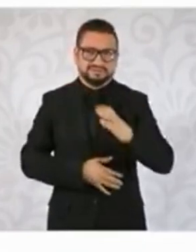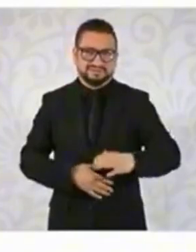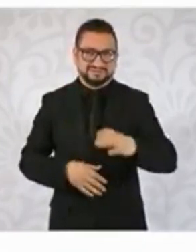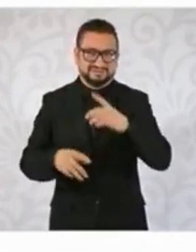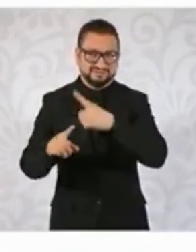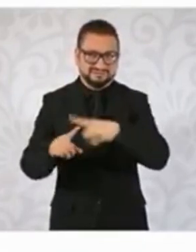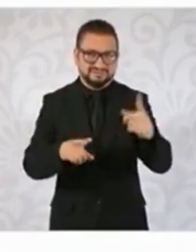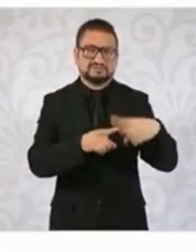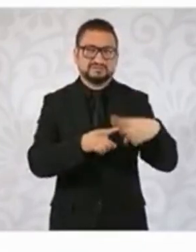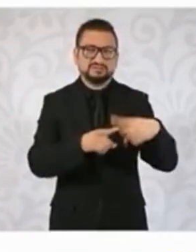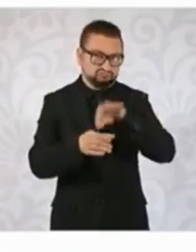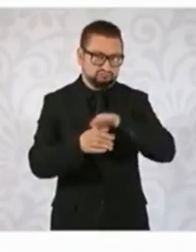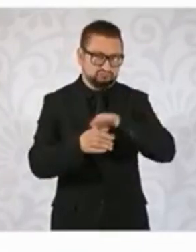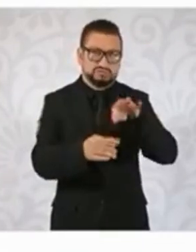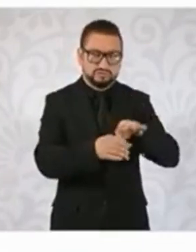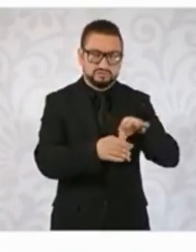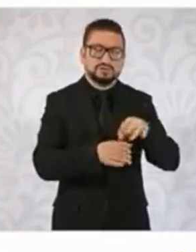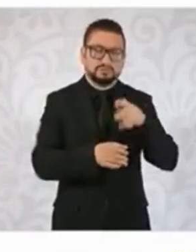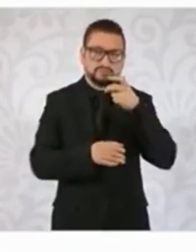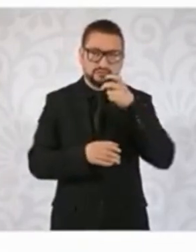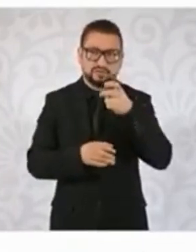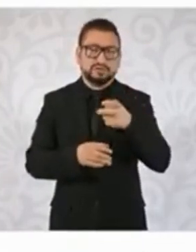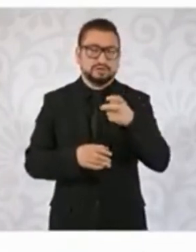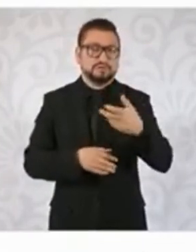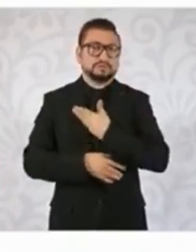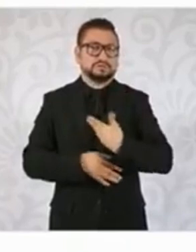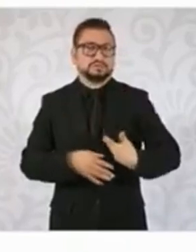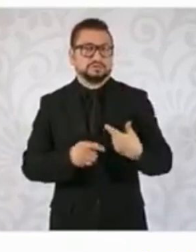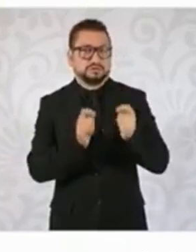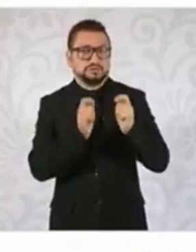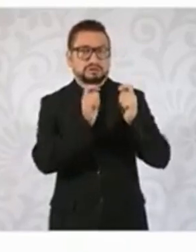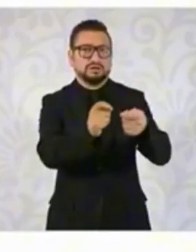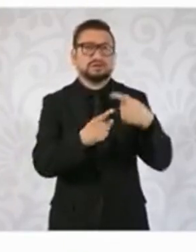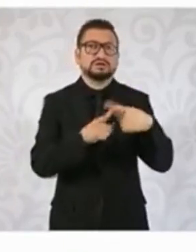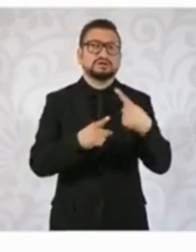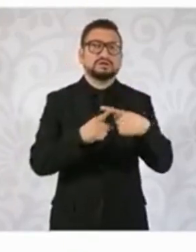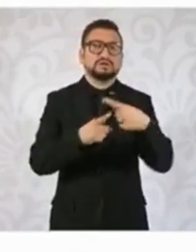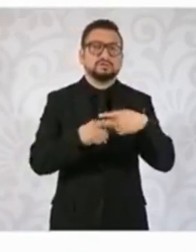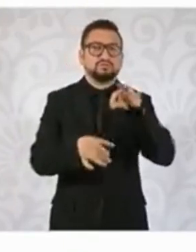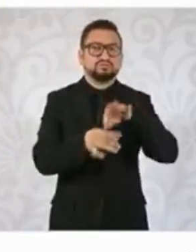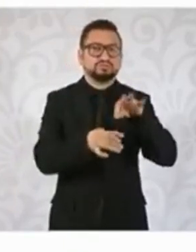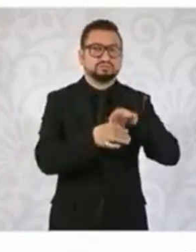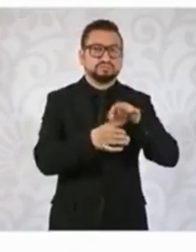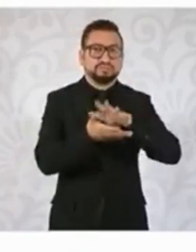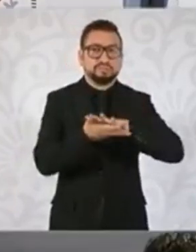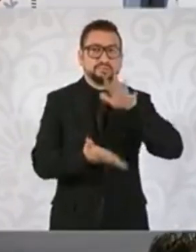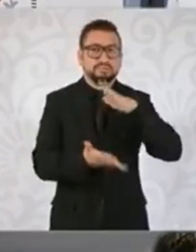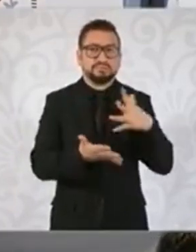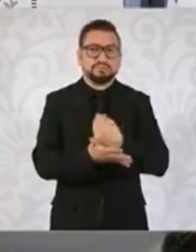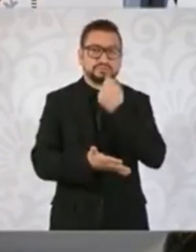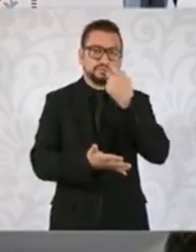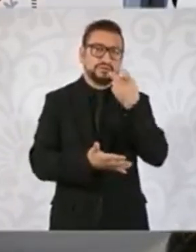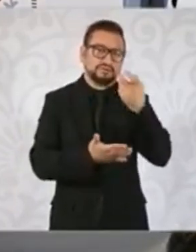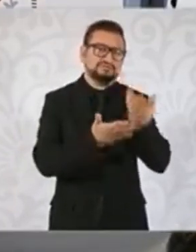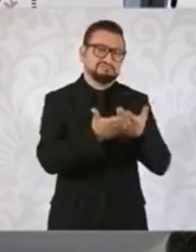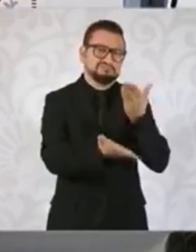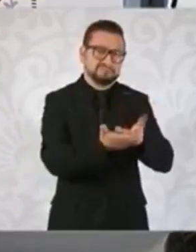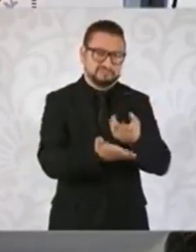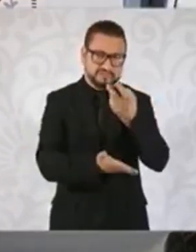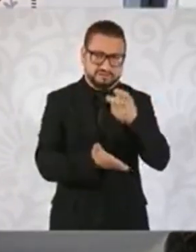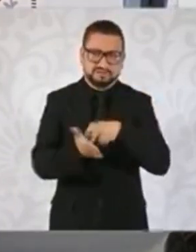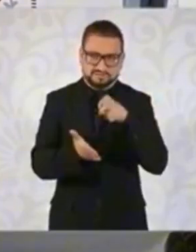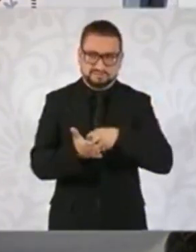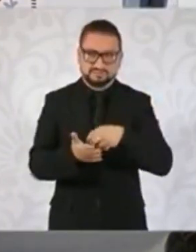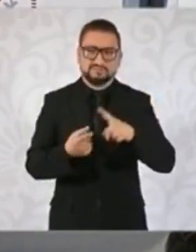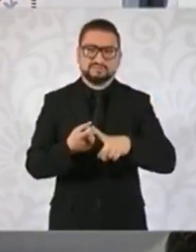respectiva correspondiendo a la presidencia a quienes alcancen mayor votación. Esa es la reforma y